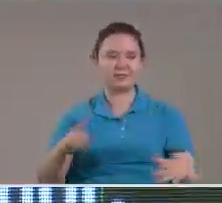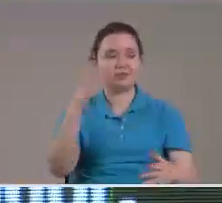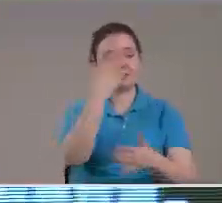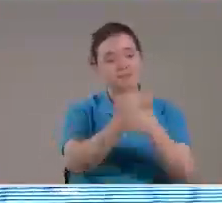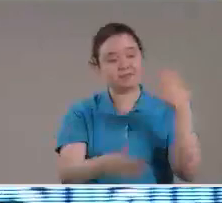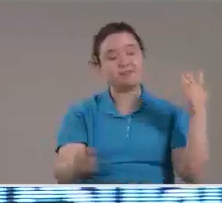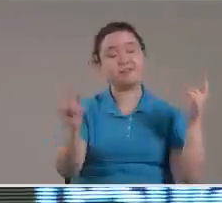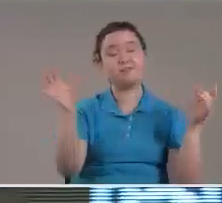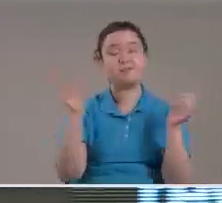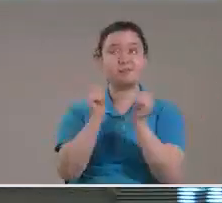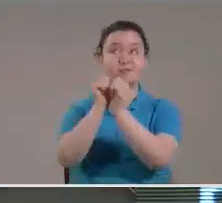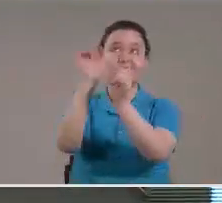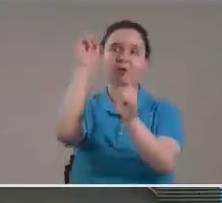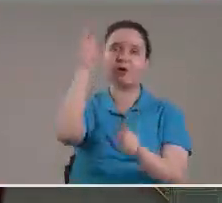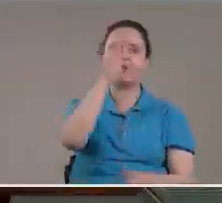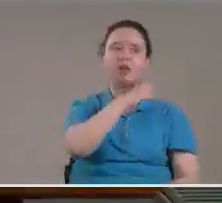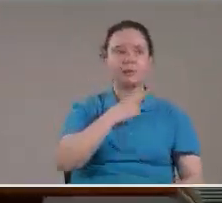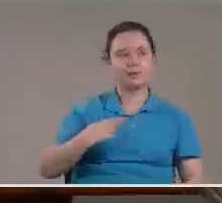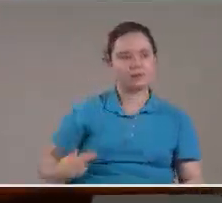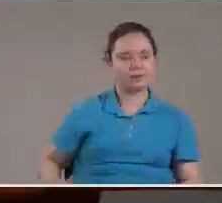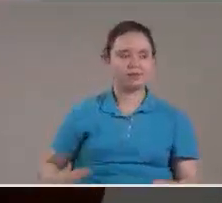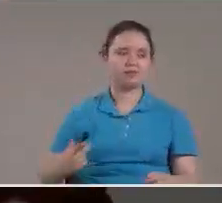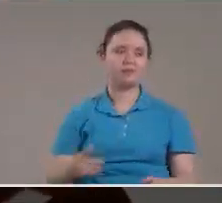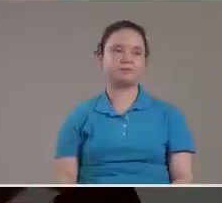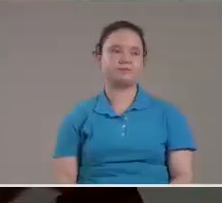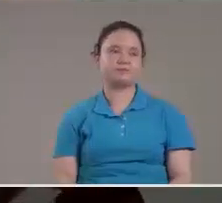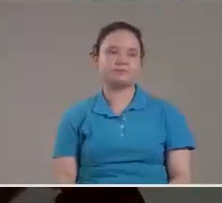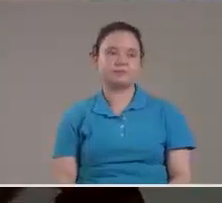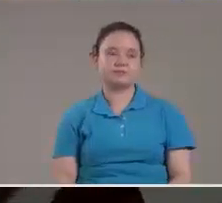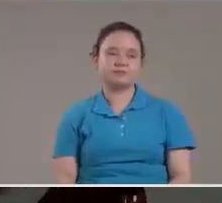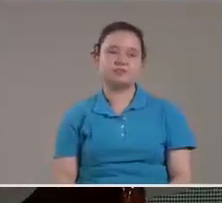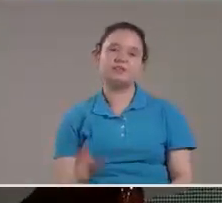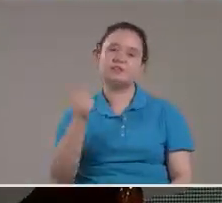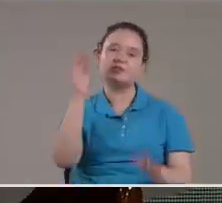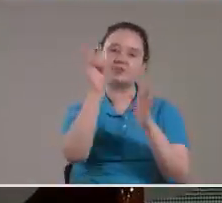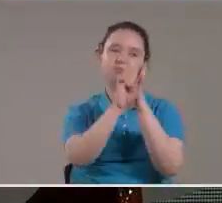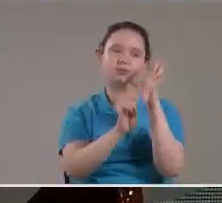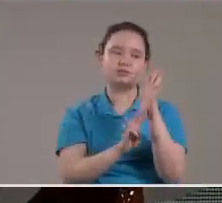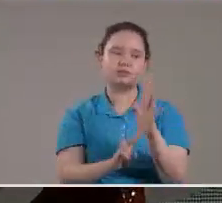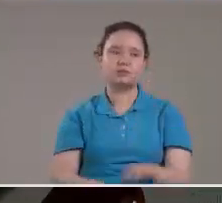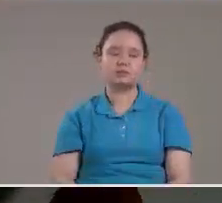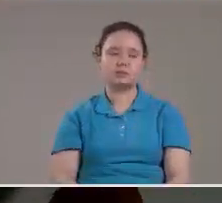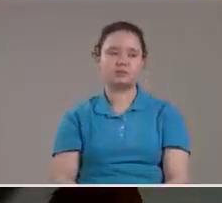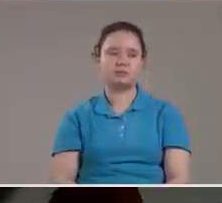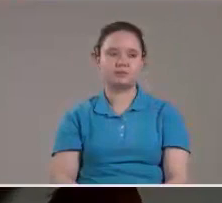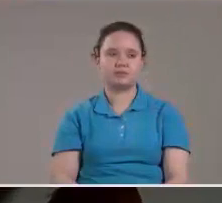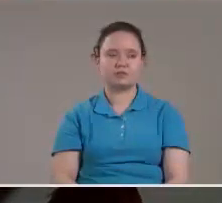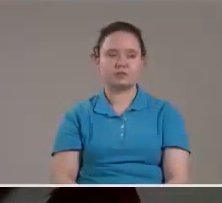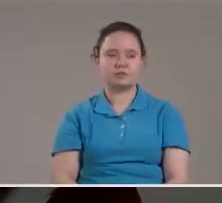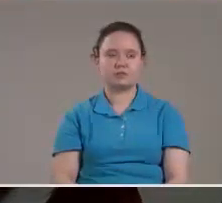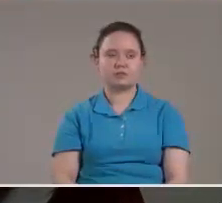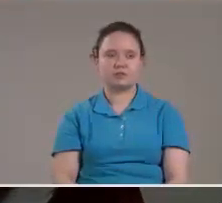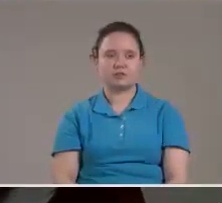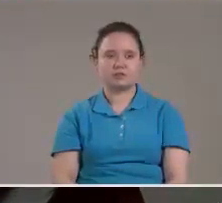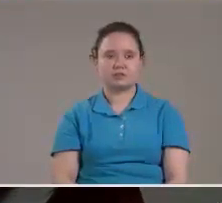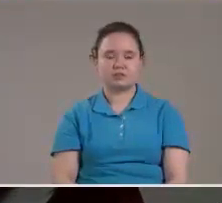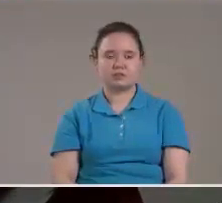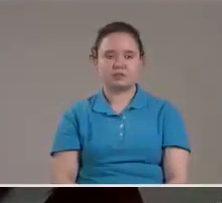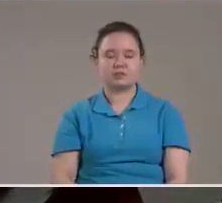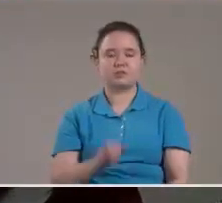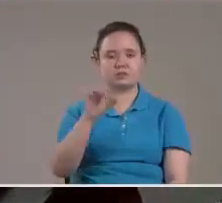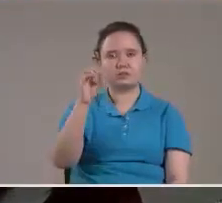Para reinar Con él Con vara de hierro Dice la Biblia Miremos otro Capítulo Si me ayudan